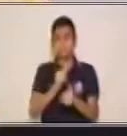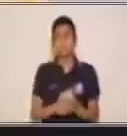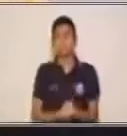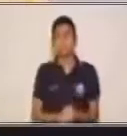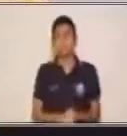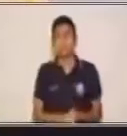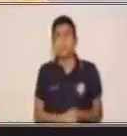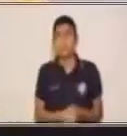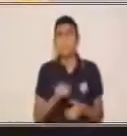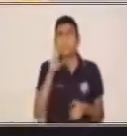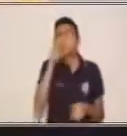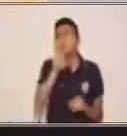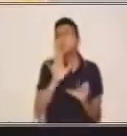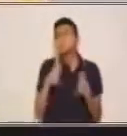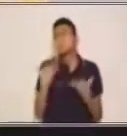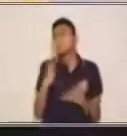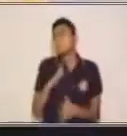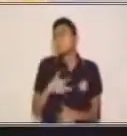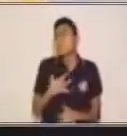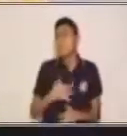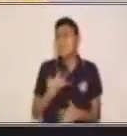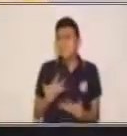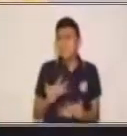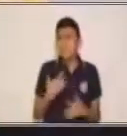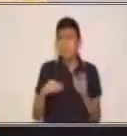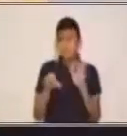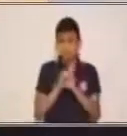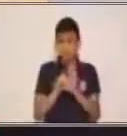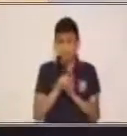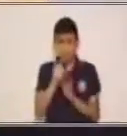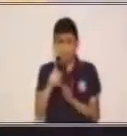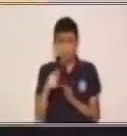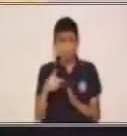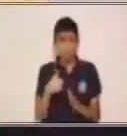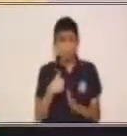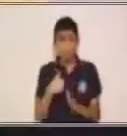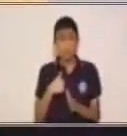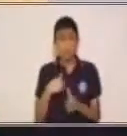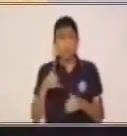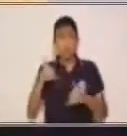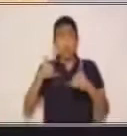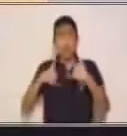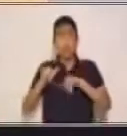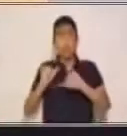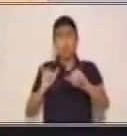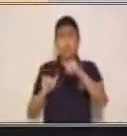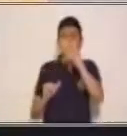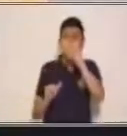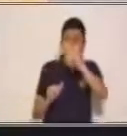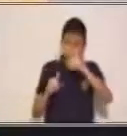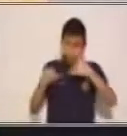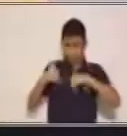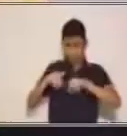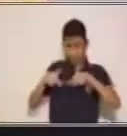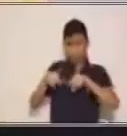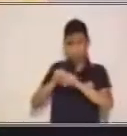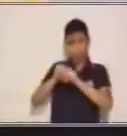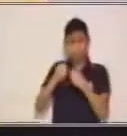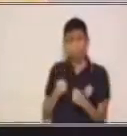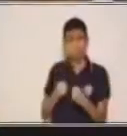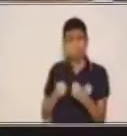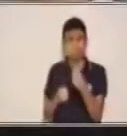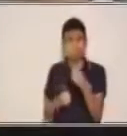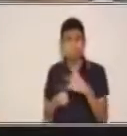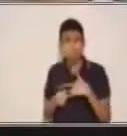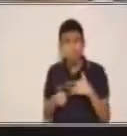¿Qué sientes tú si se rompe tu juguete favorito? Vamos a ver.